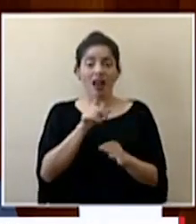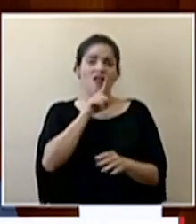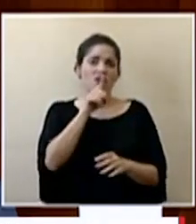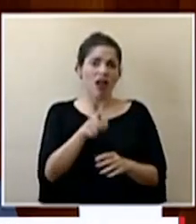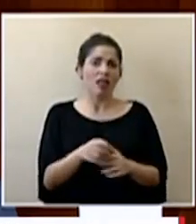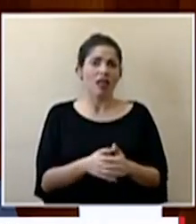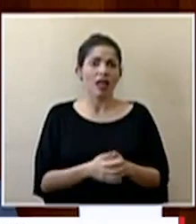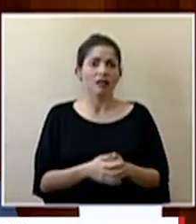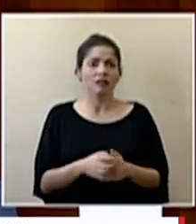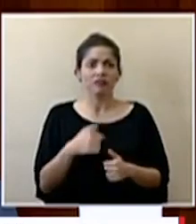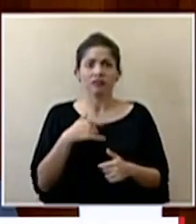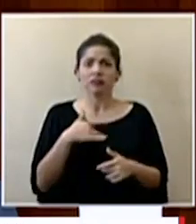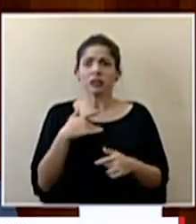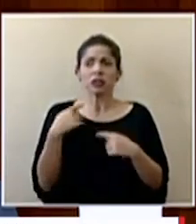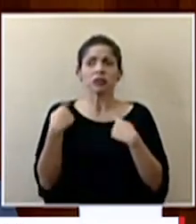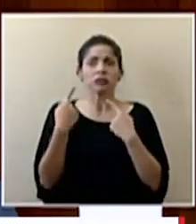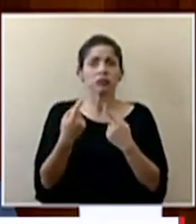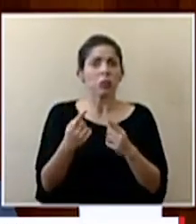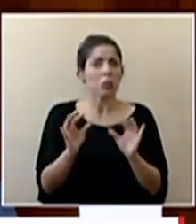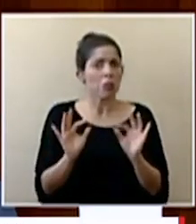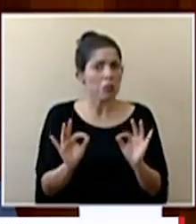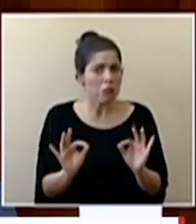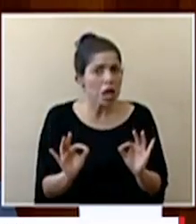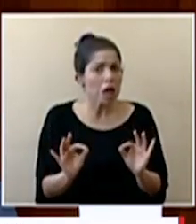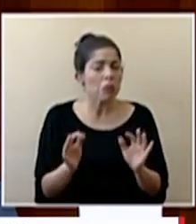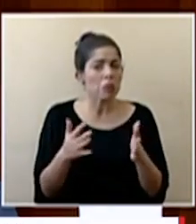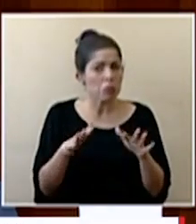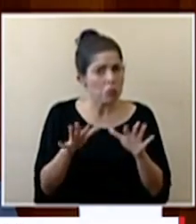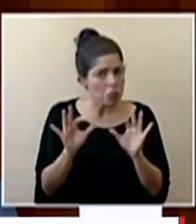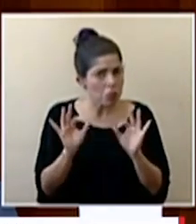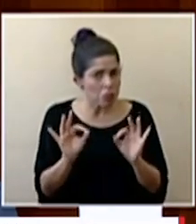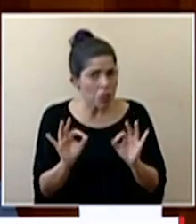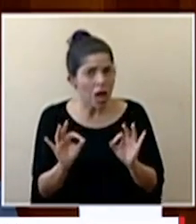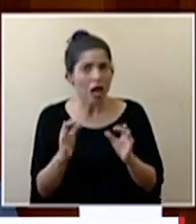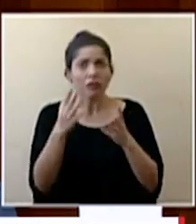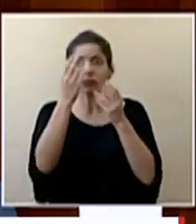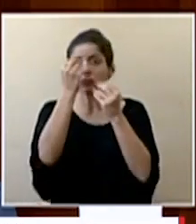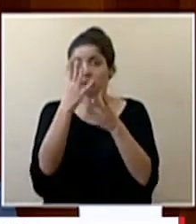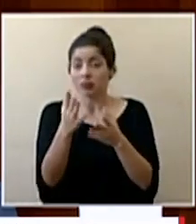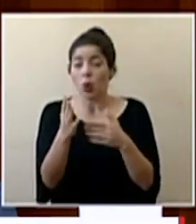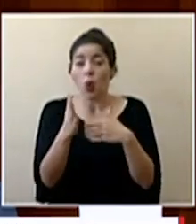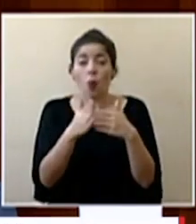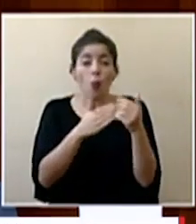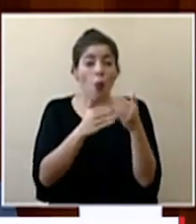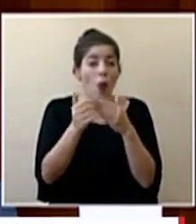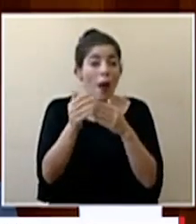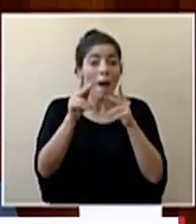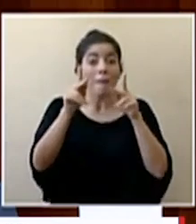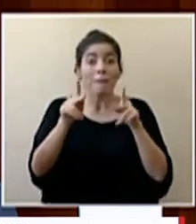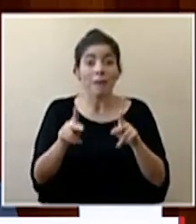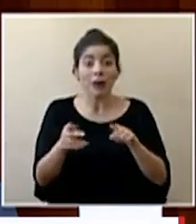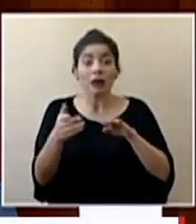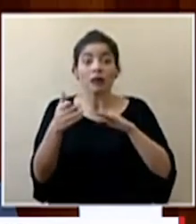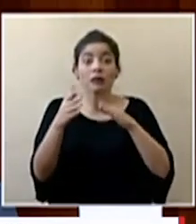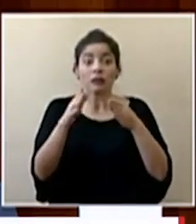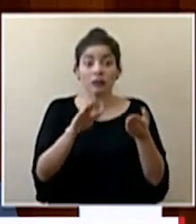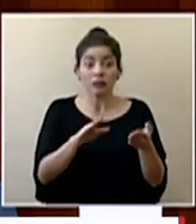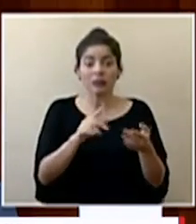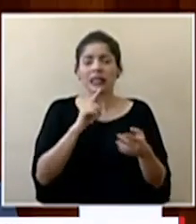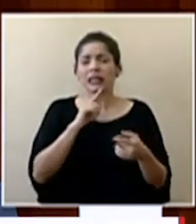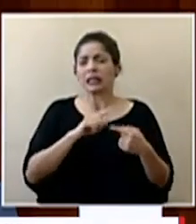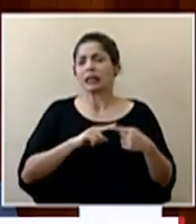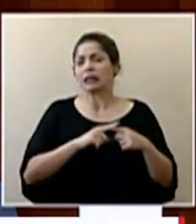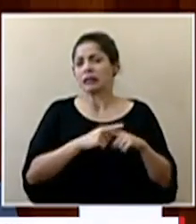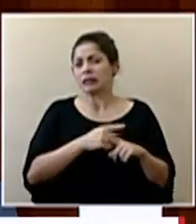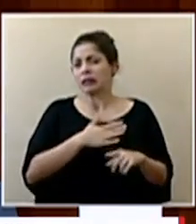nos ha ido bien hasta el momento relativamente hemos indicado cualquier persona fallecida es una tragedia